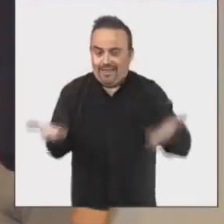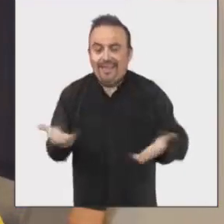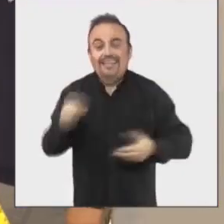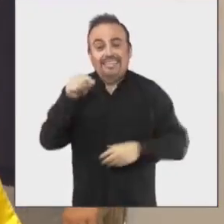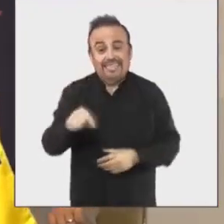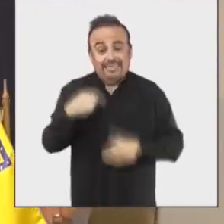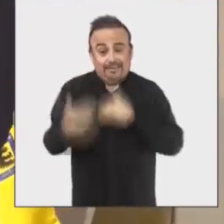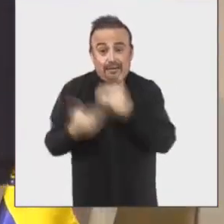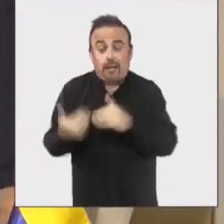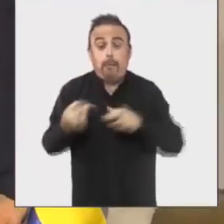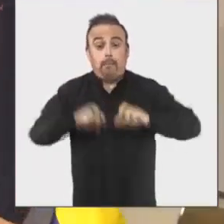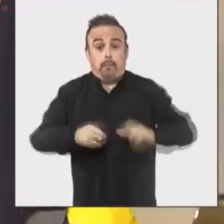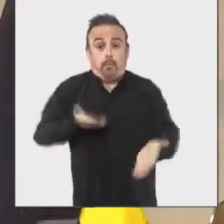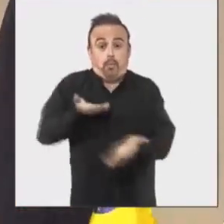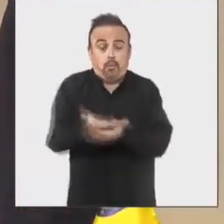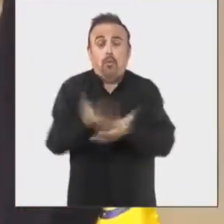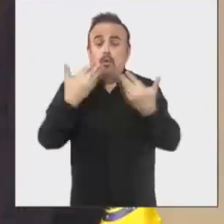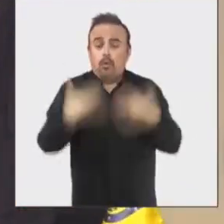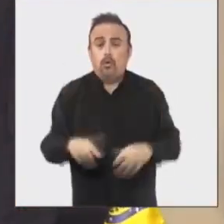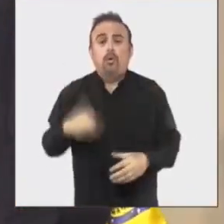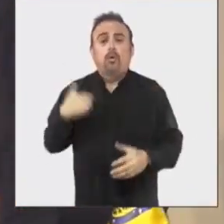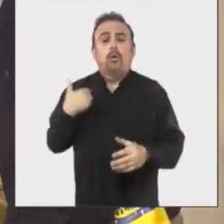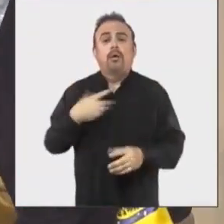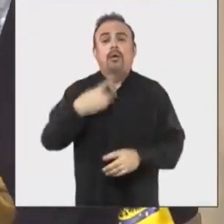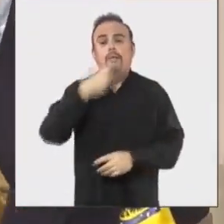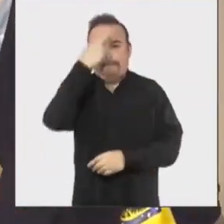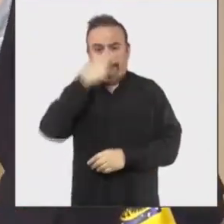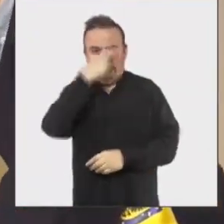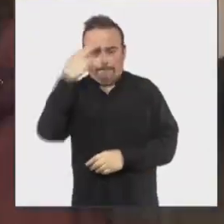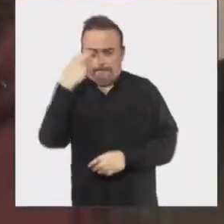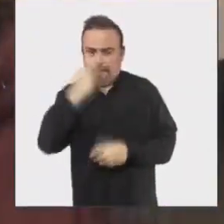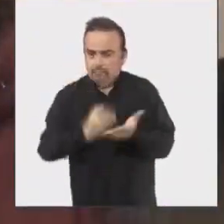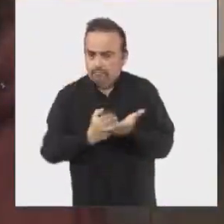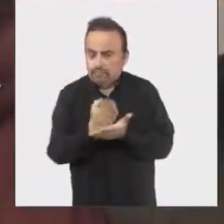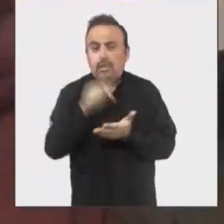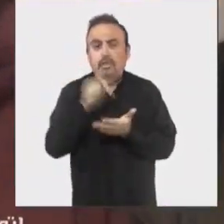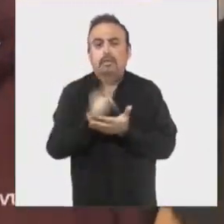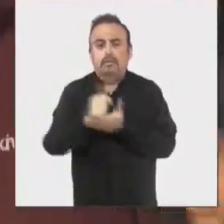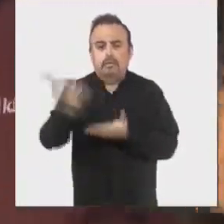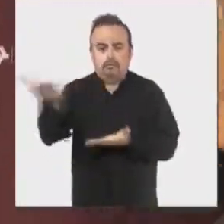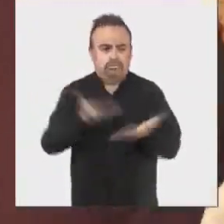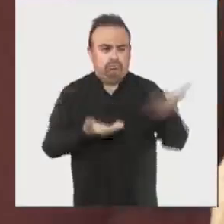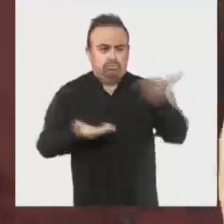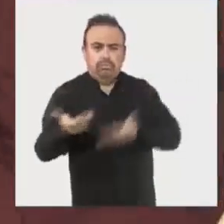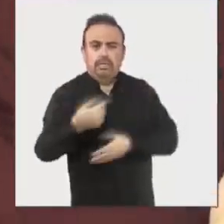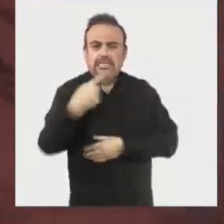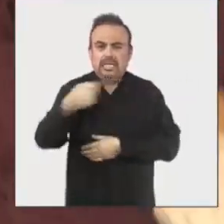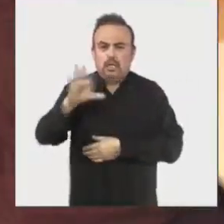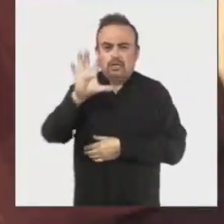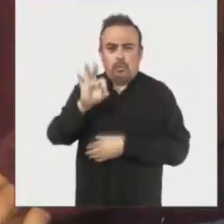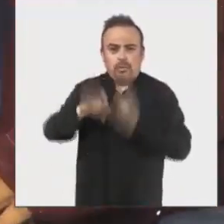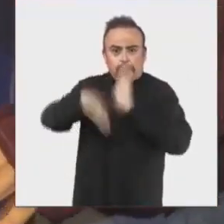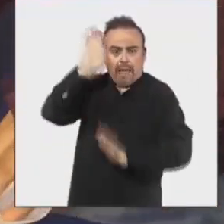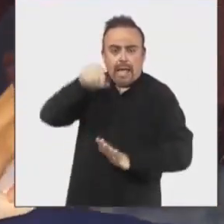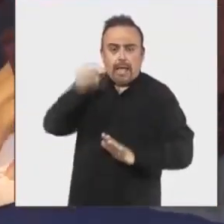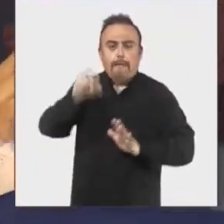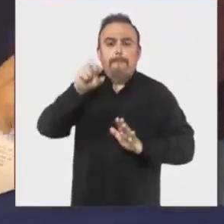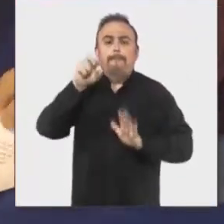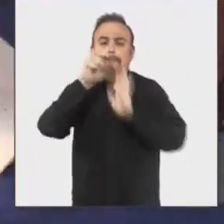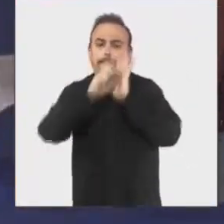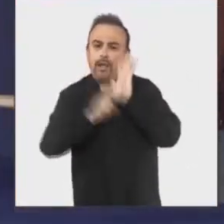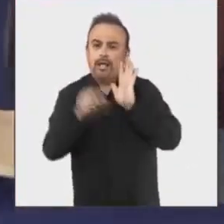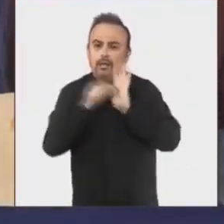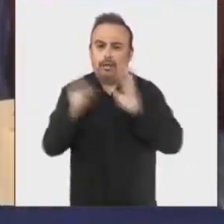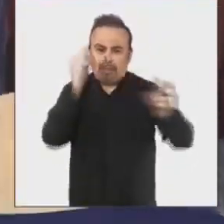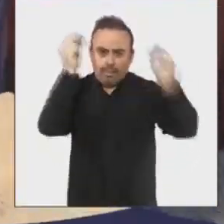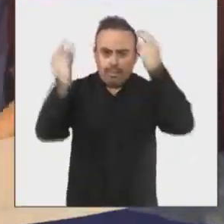El proceso de postulación se desarrolló durante el mes de marzo, recibiendo más de 150 propuestas innovadoras y tras